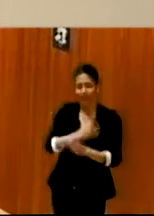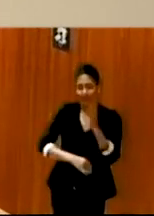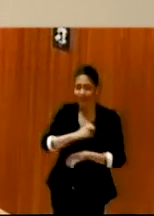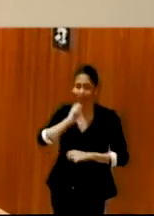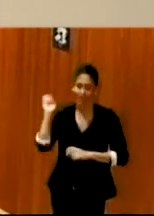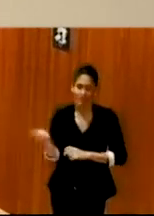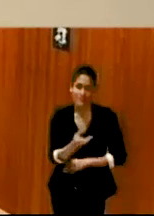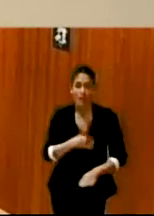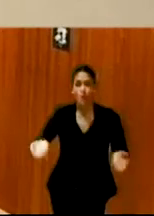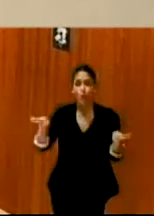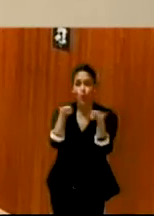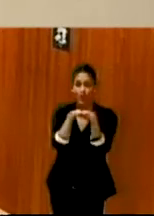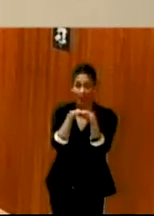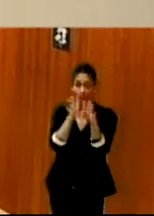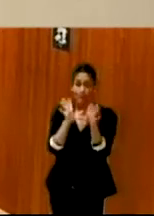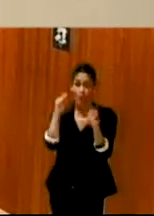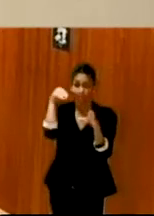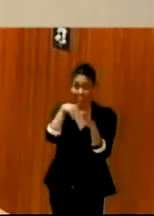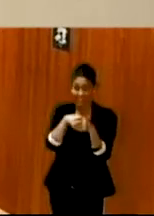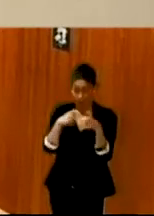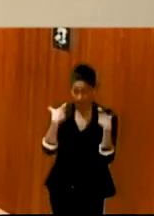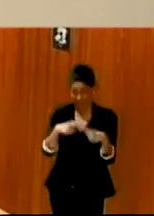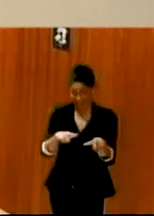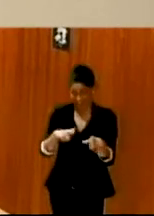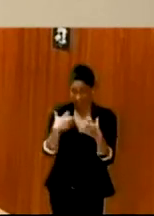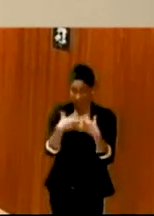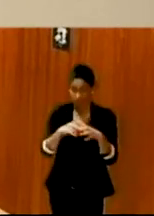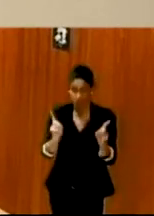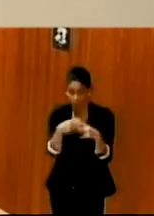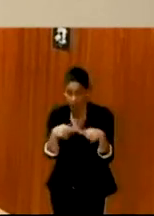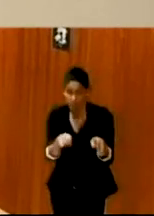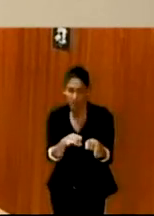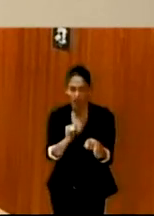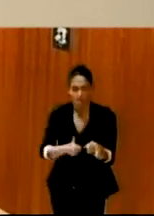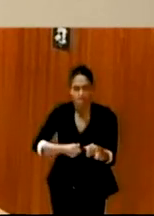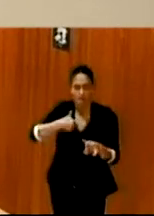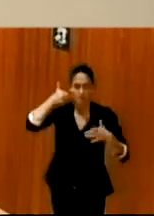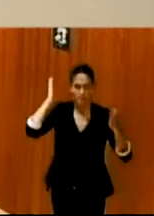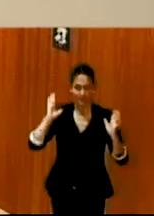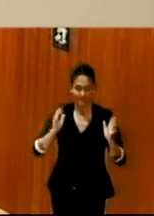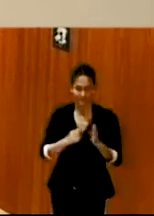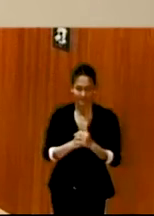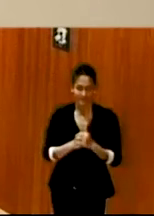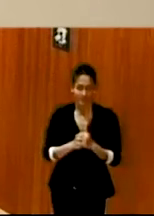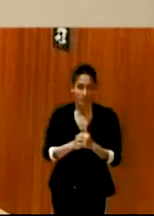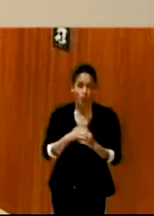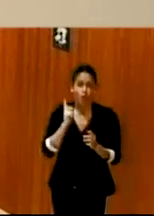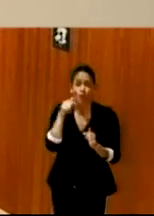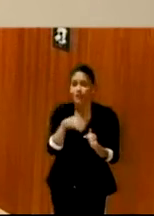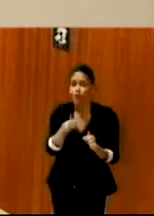igualdad en la industria musical. Son mucho más, son mucho más que una